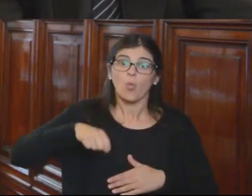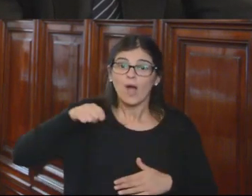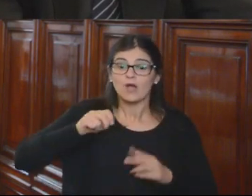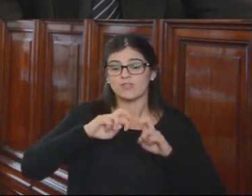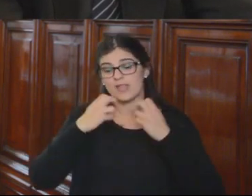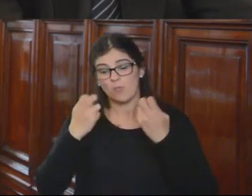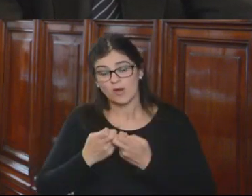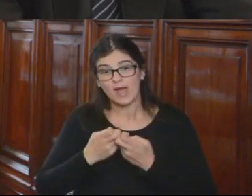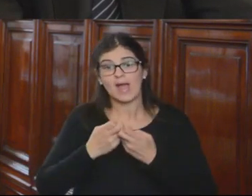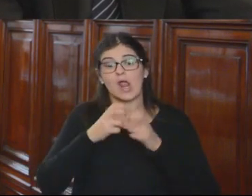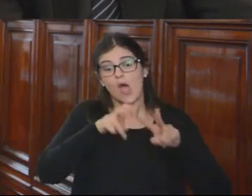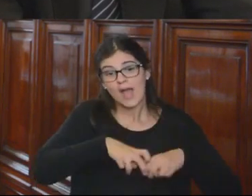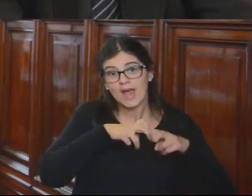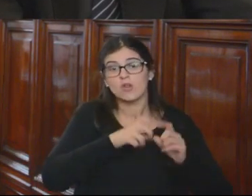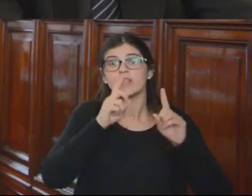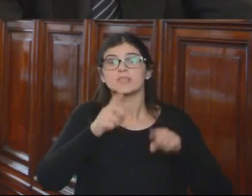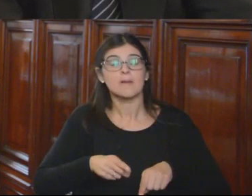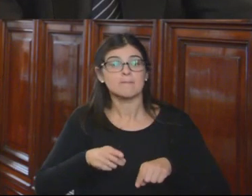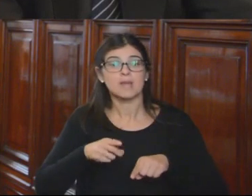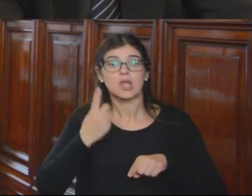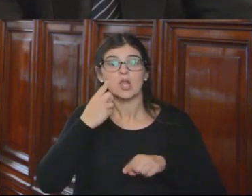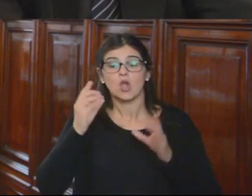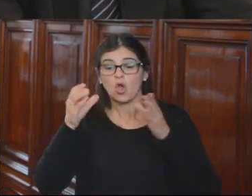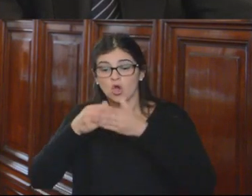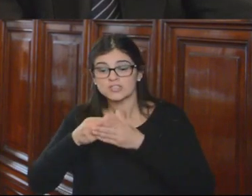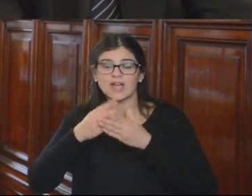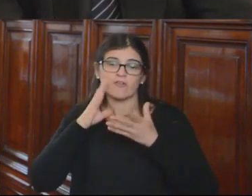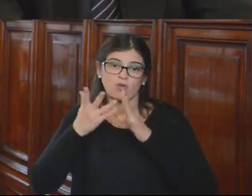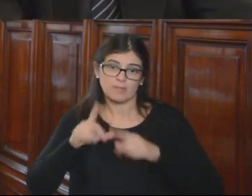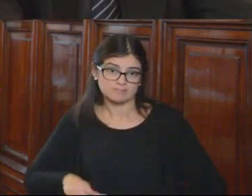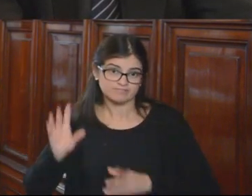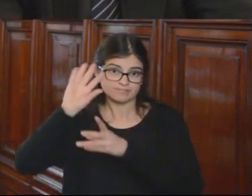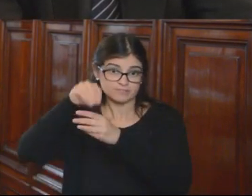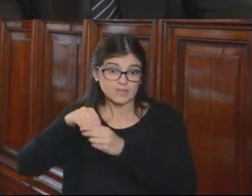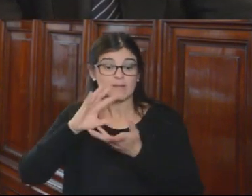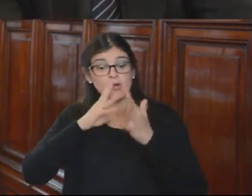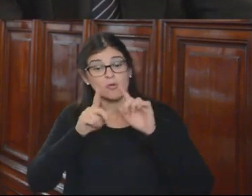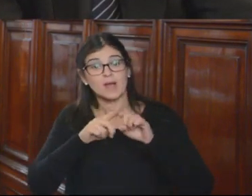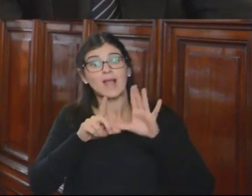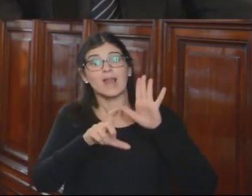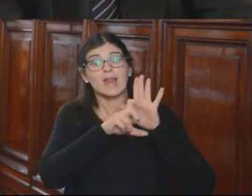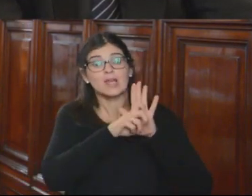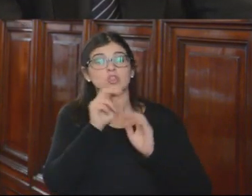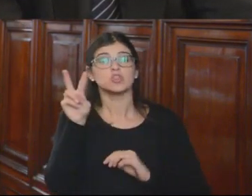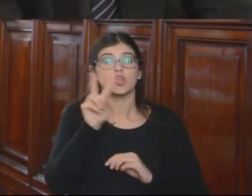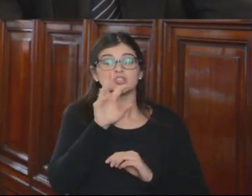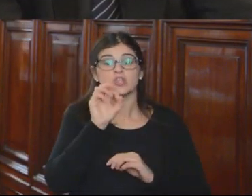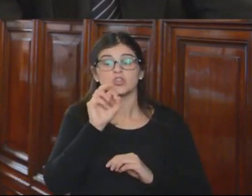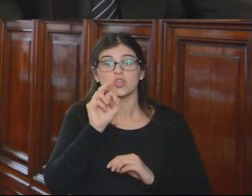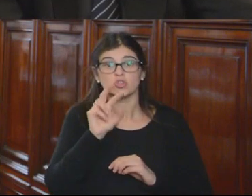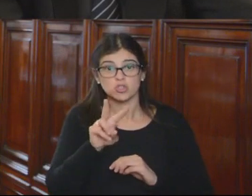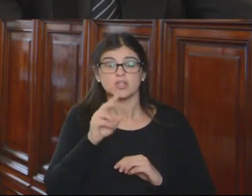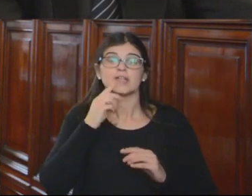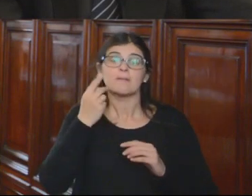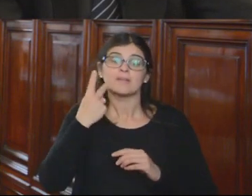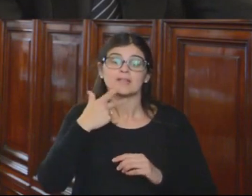Tribunales Agrarios y el Tribunal Constitucional y Consejo de la Magistratura. De la misma forma, la Ley 212, del 23